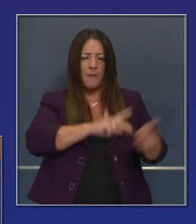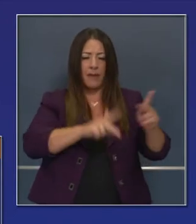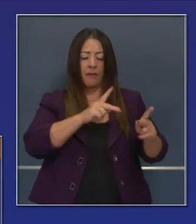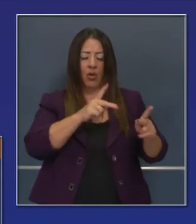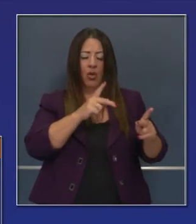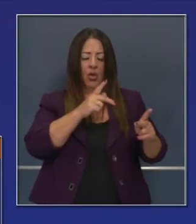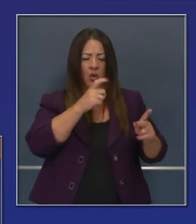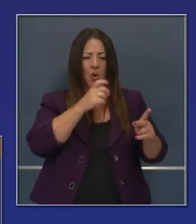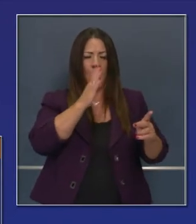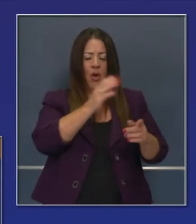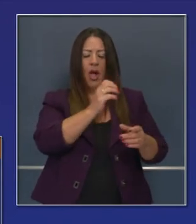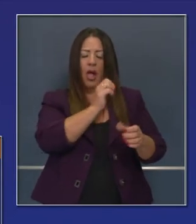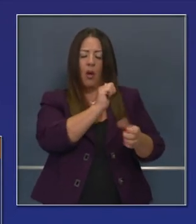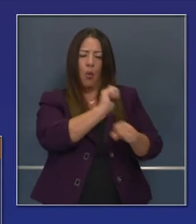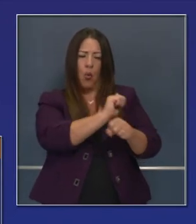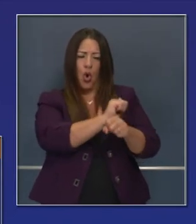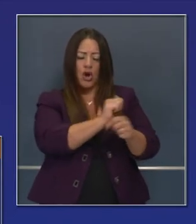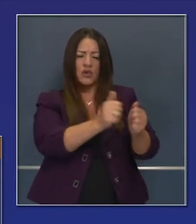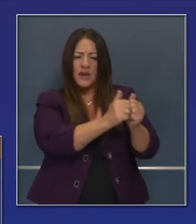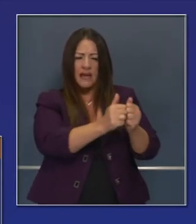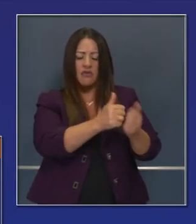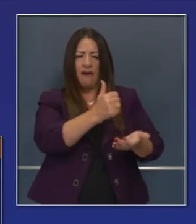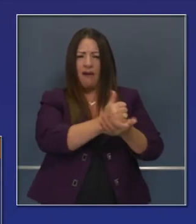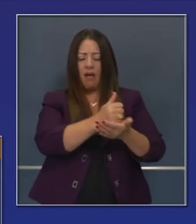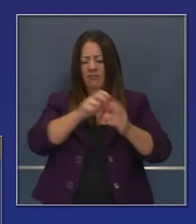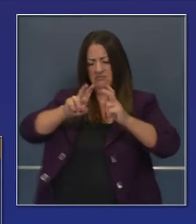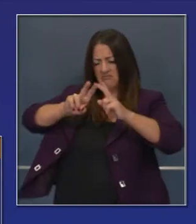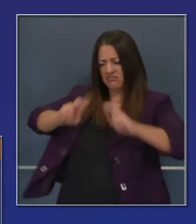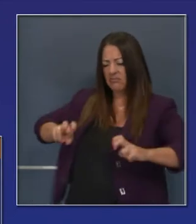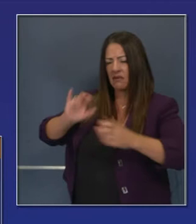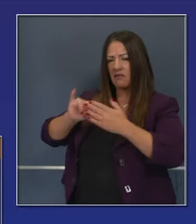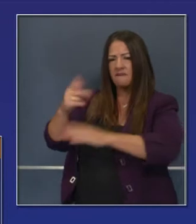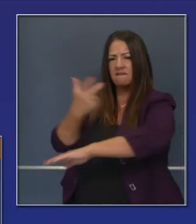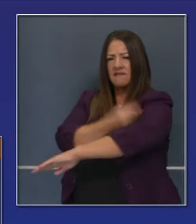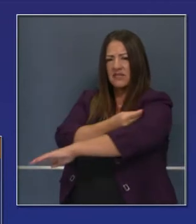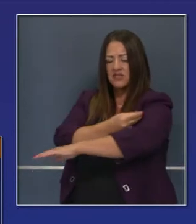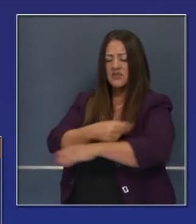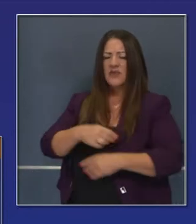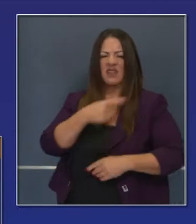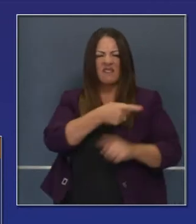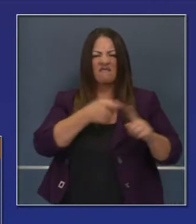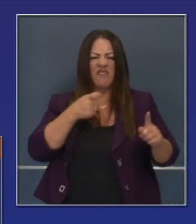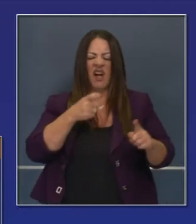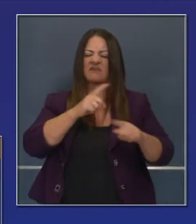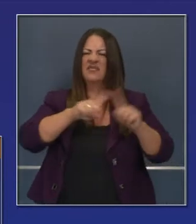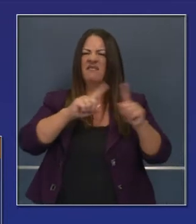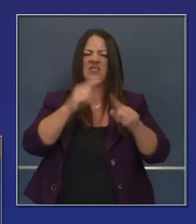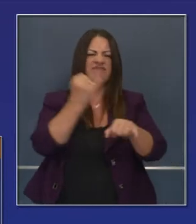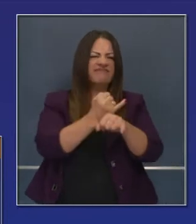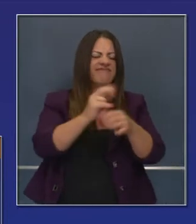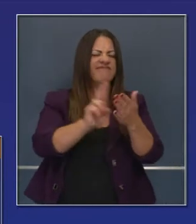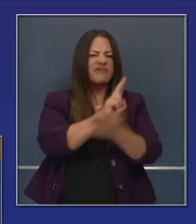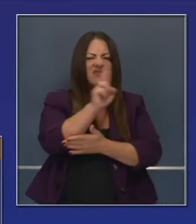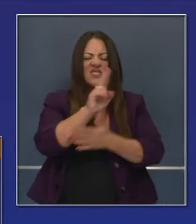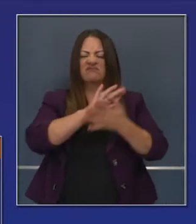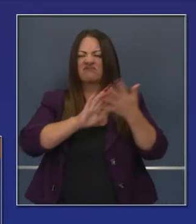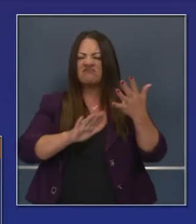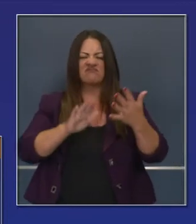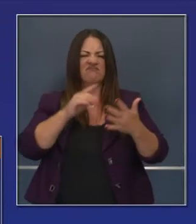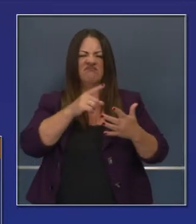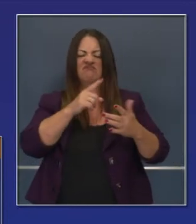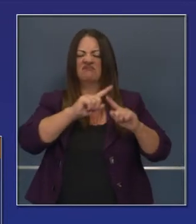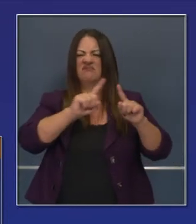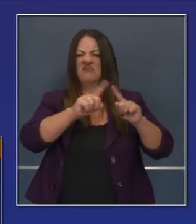para los recursos humanos que tenemos trabajando en esto, instituciones de alto